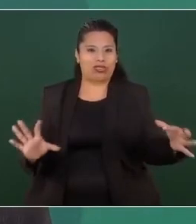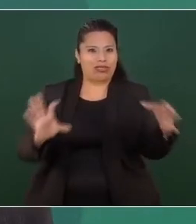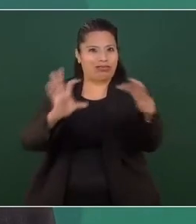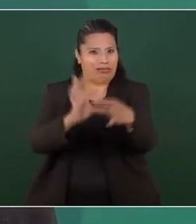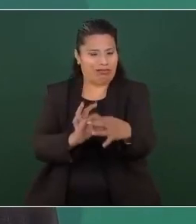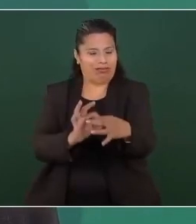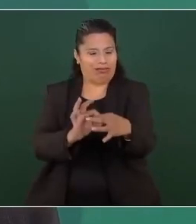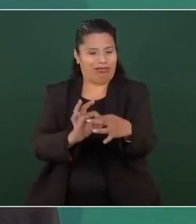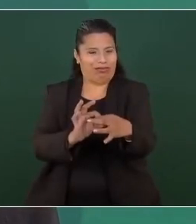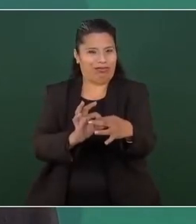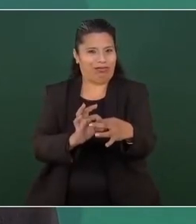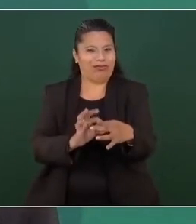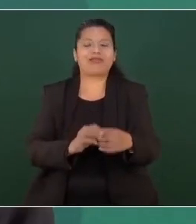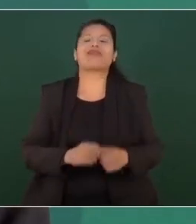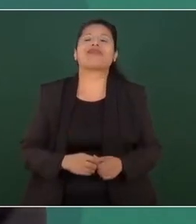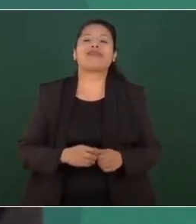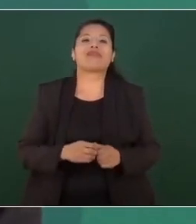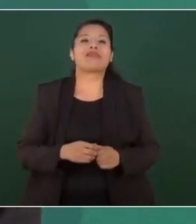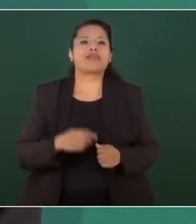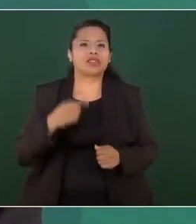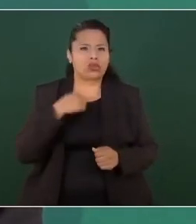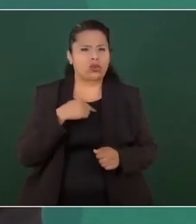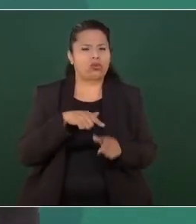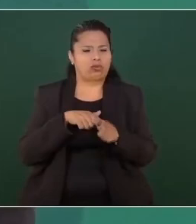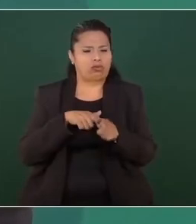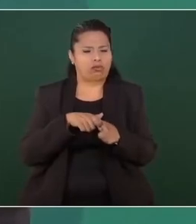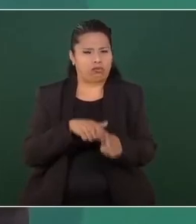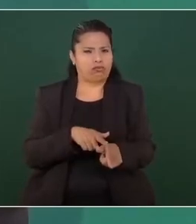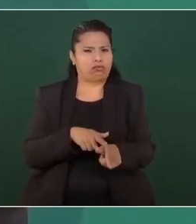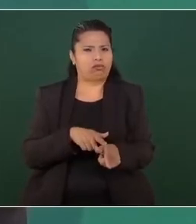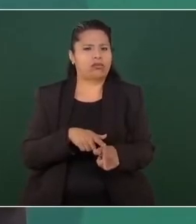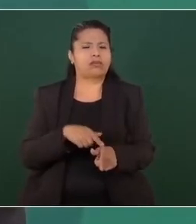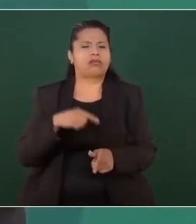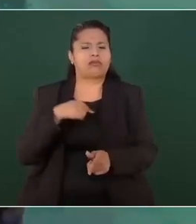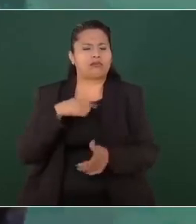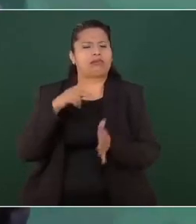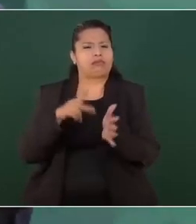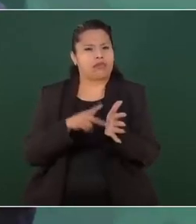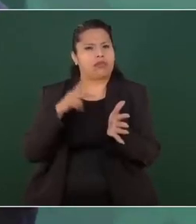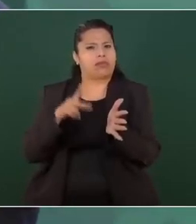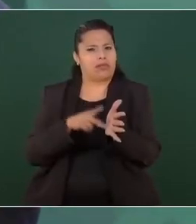veces y me voy a seguir repitiendo.